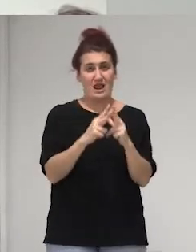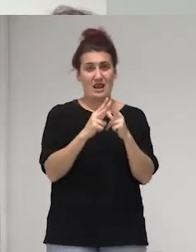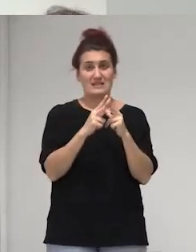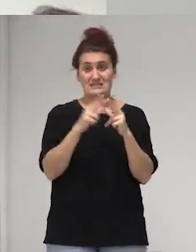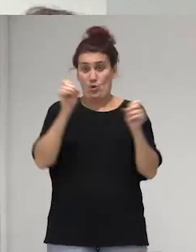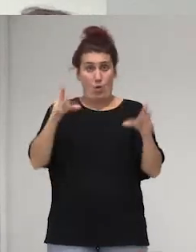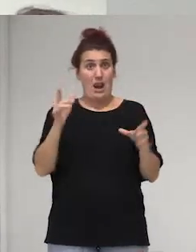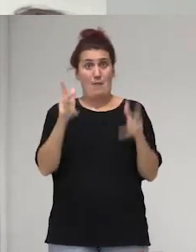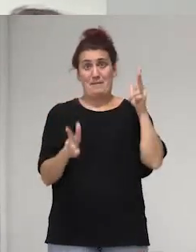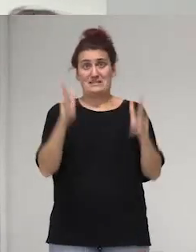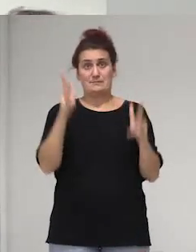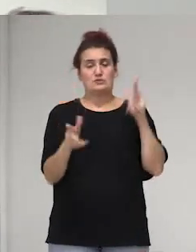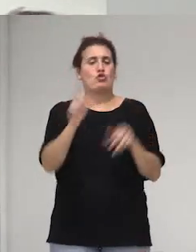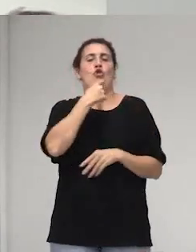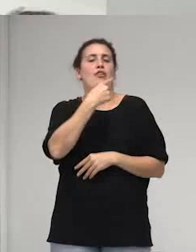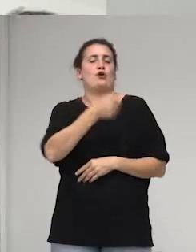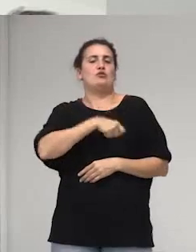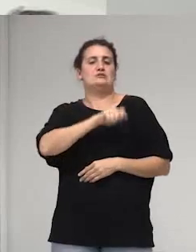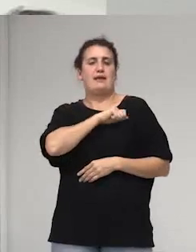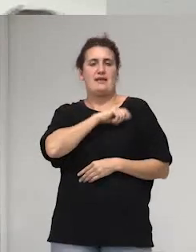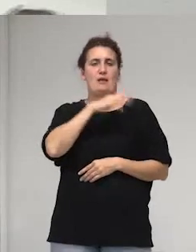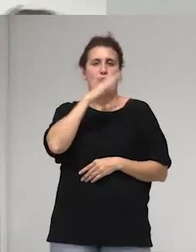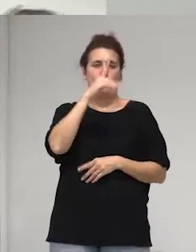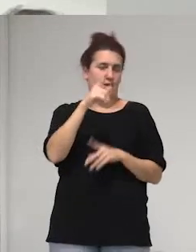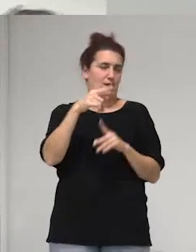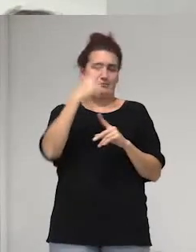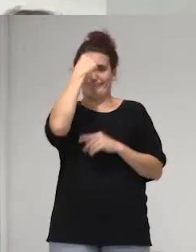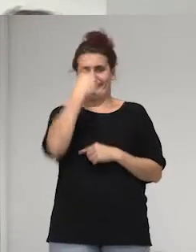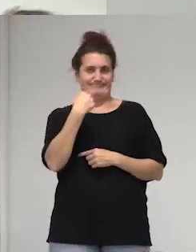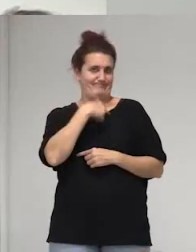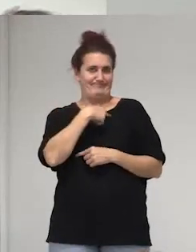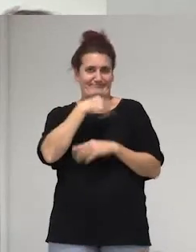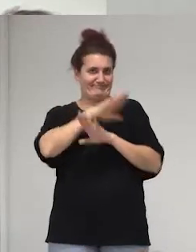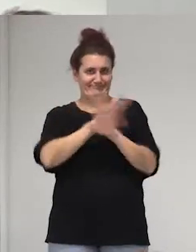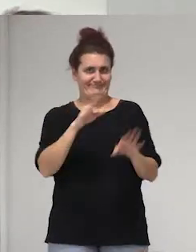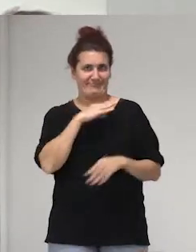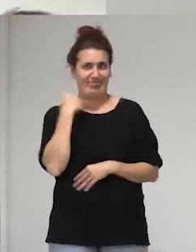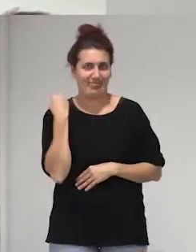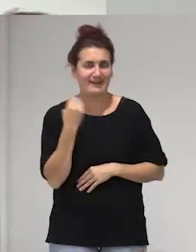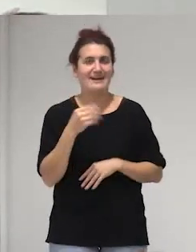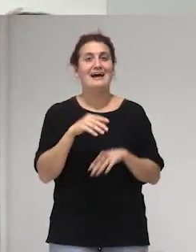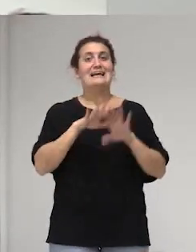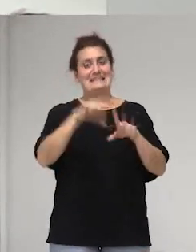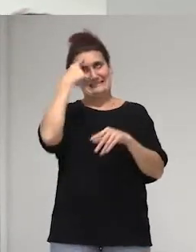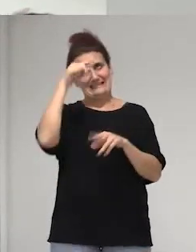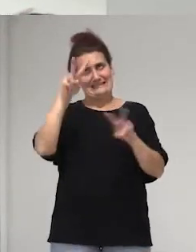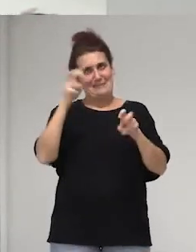el país vasco ya no digo España porque me van a explicar ya sé que es una cuestión política